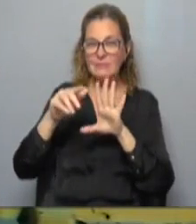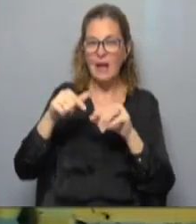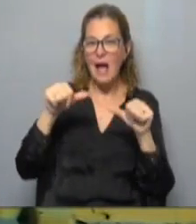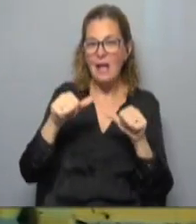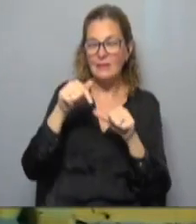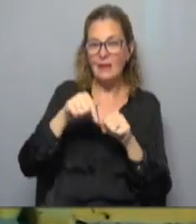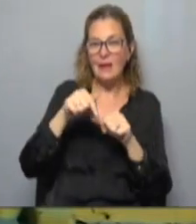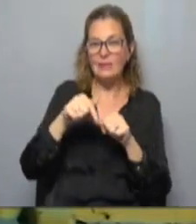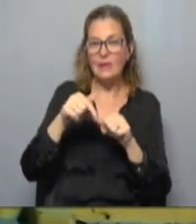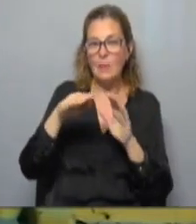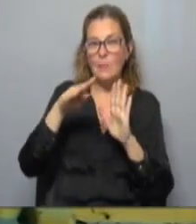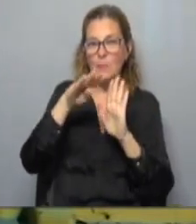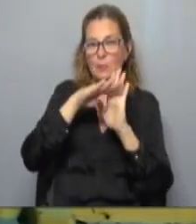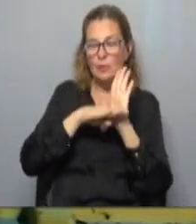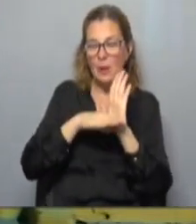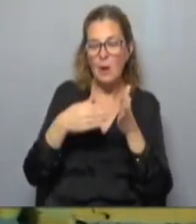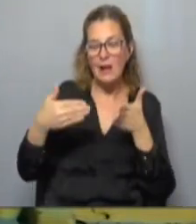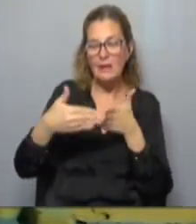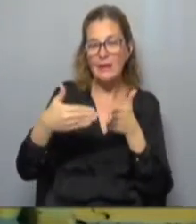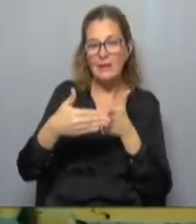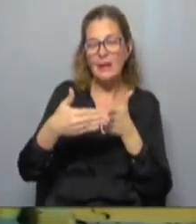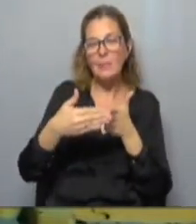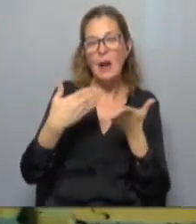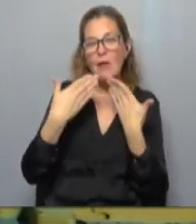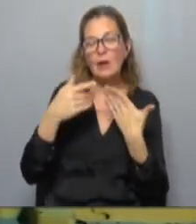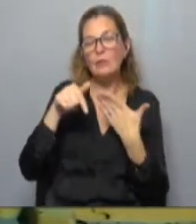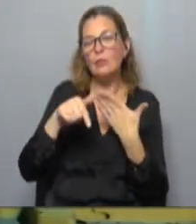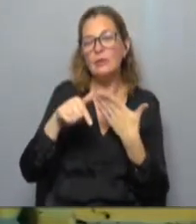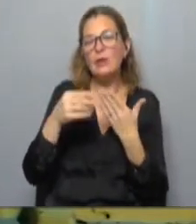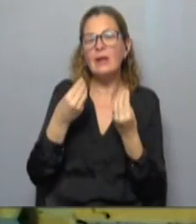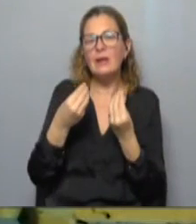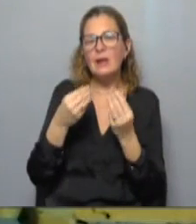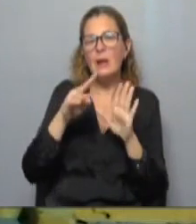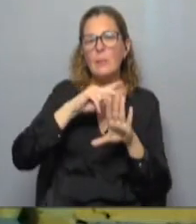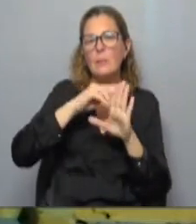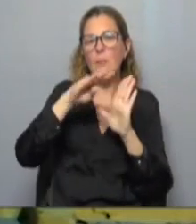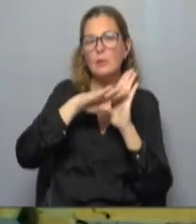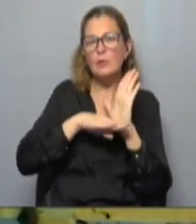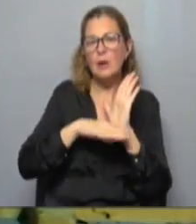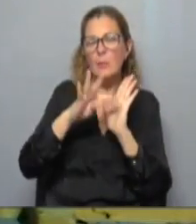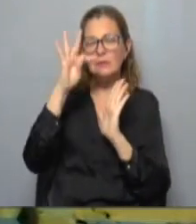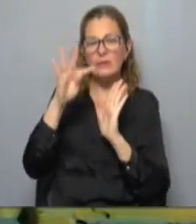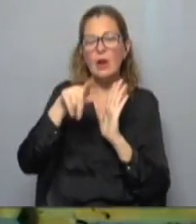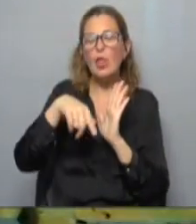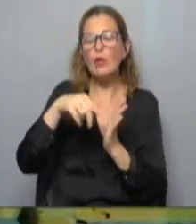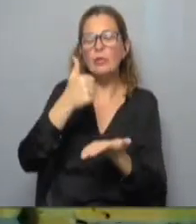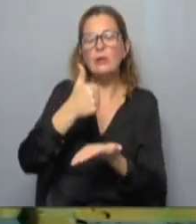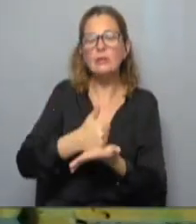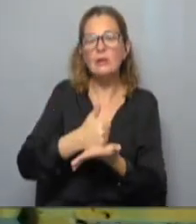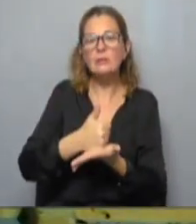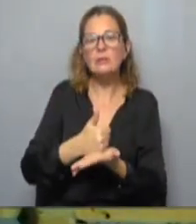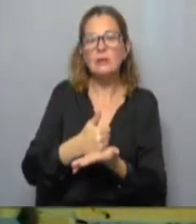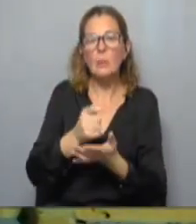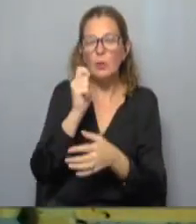desde el programa Esquinas. Para hablar de esto, para hablar también de qué se trata el programa y los talleres y los lugares donde se están dando, vamos a estar